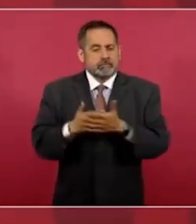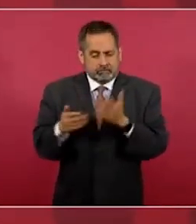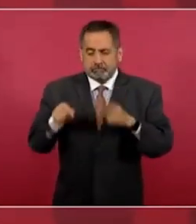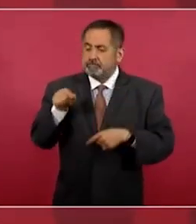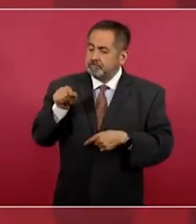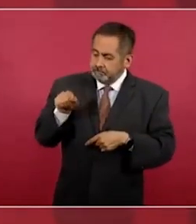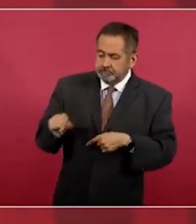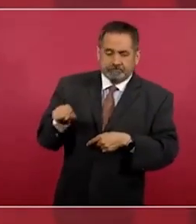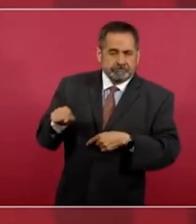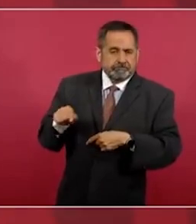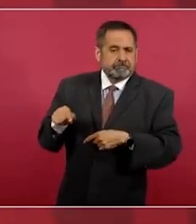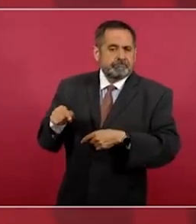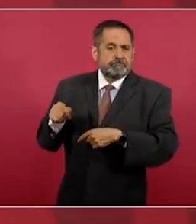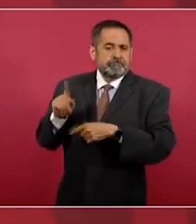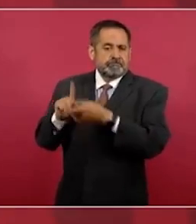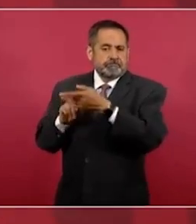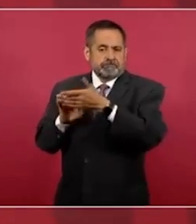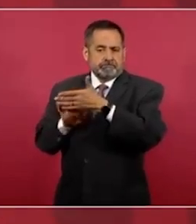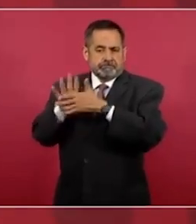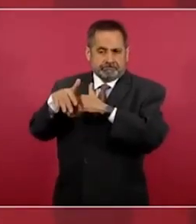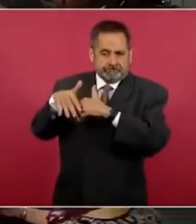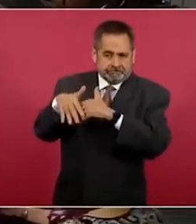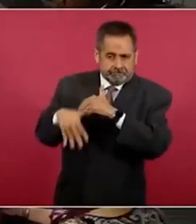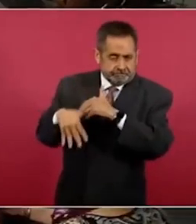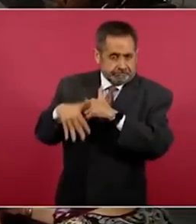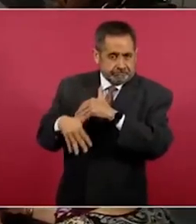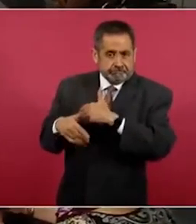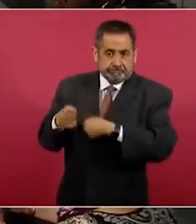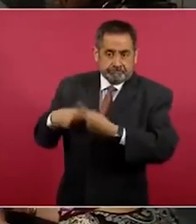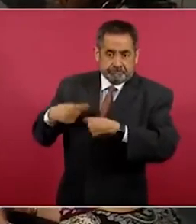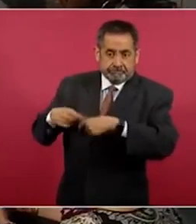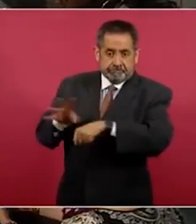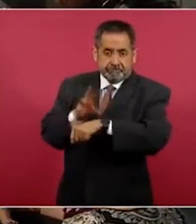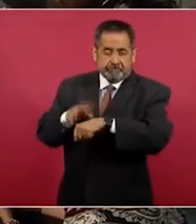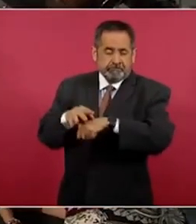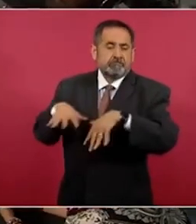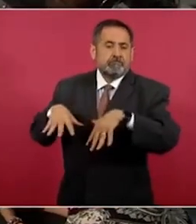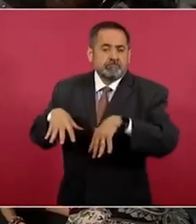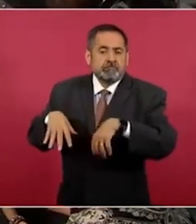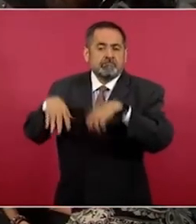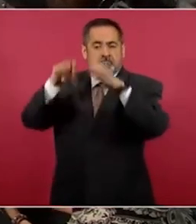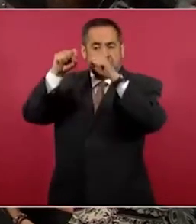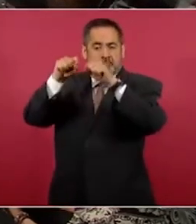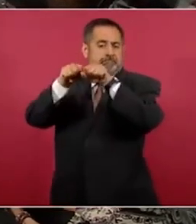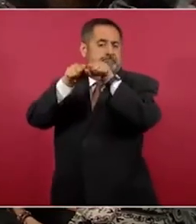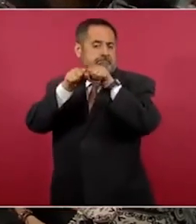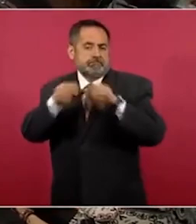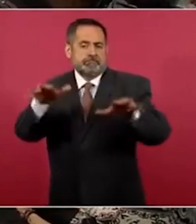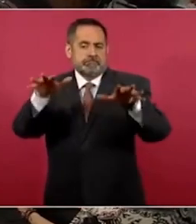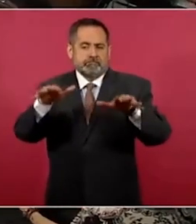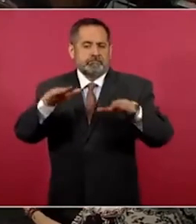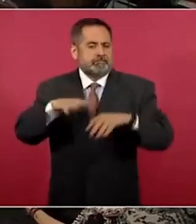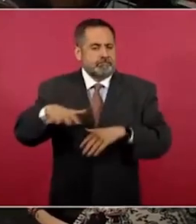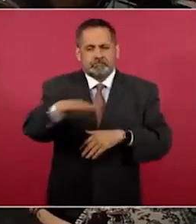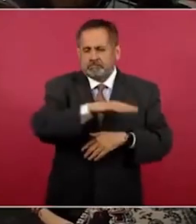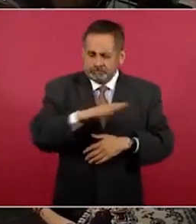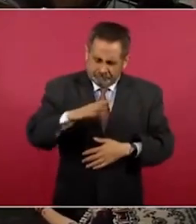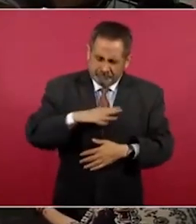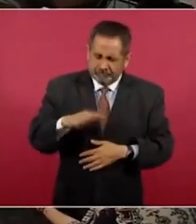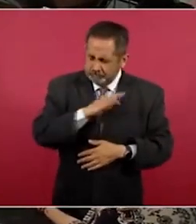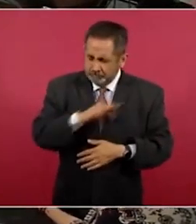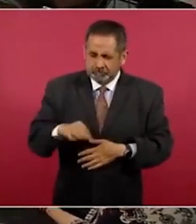las hidroeléctricas de la Comisión Federal de Electricidad, que son 60